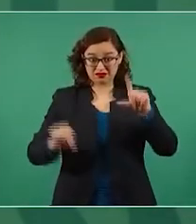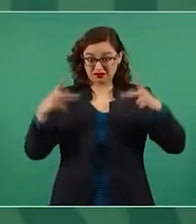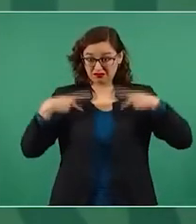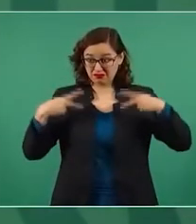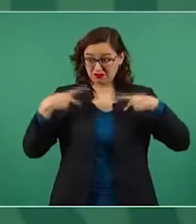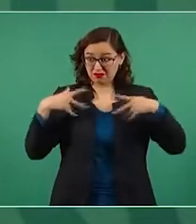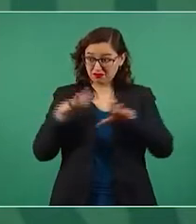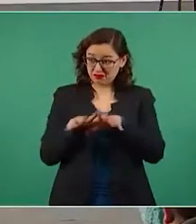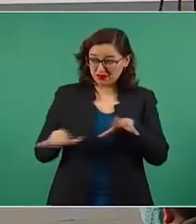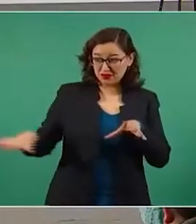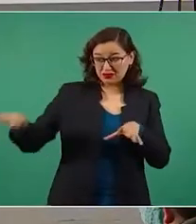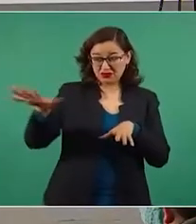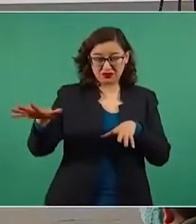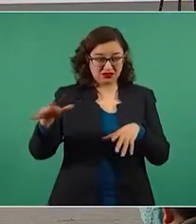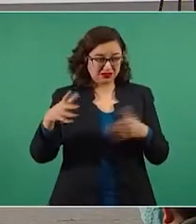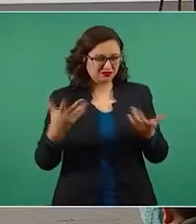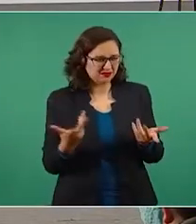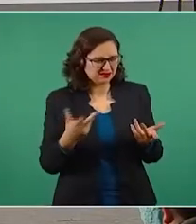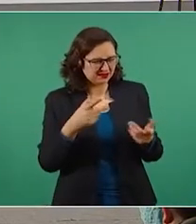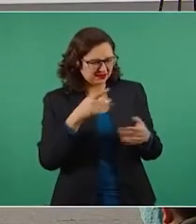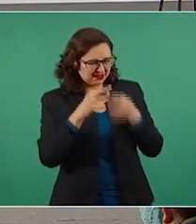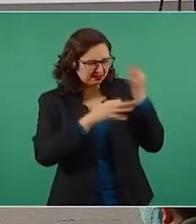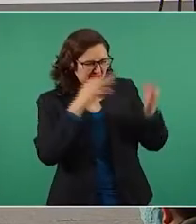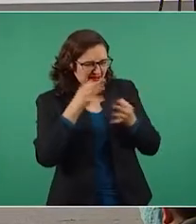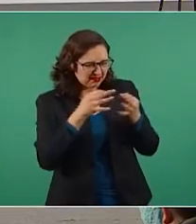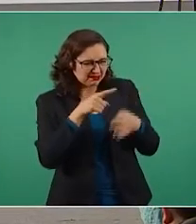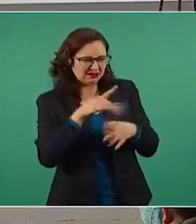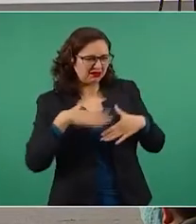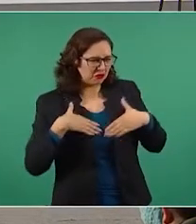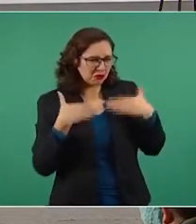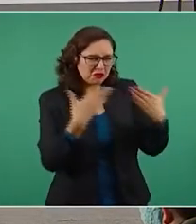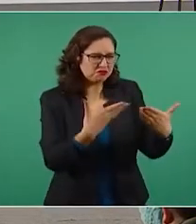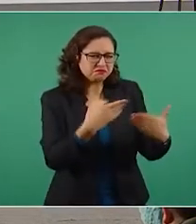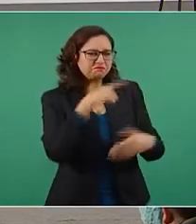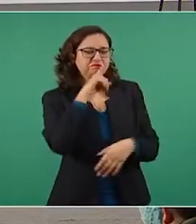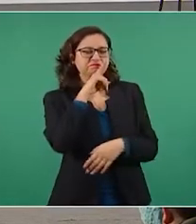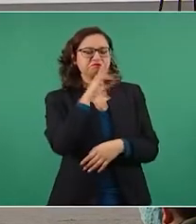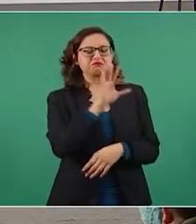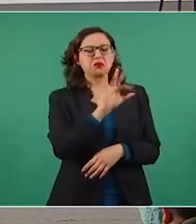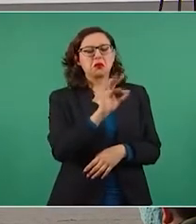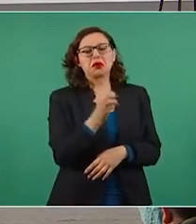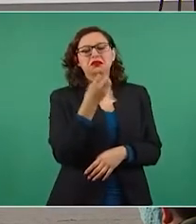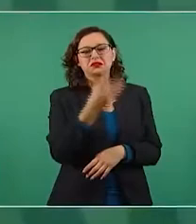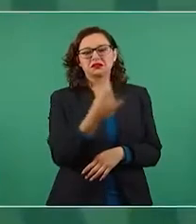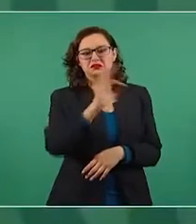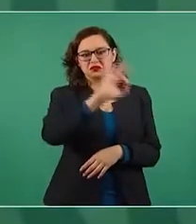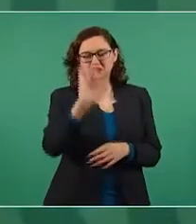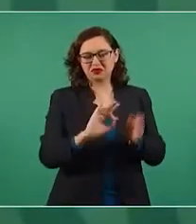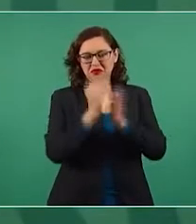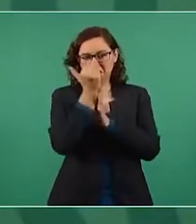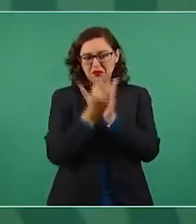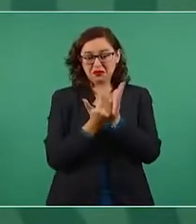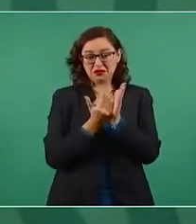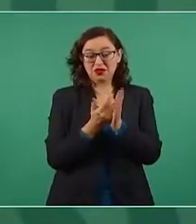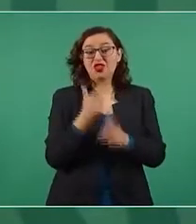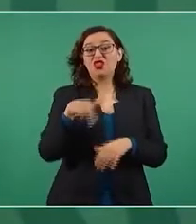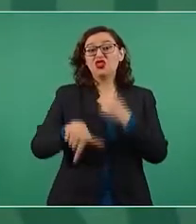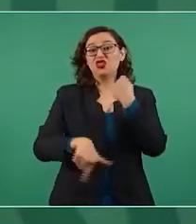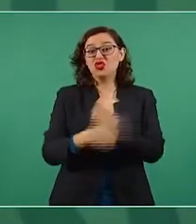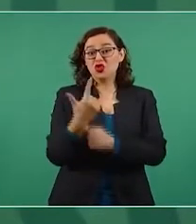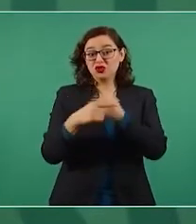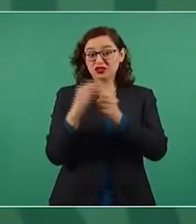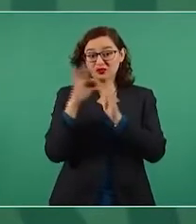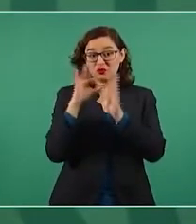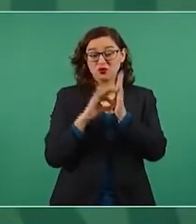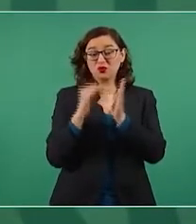desde el año 2017, pasando de 55 al 43 por ciento, es decir, 12 puntos en